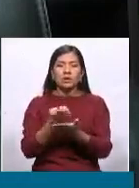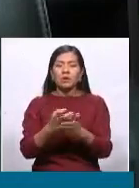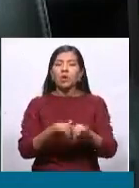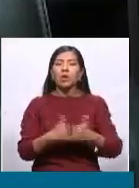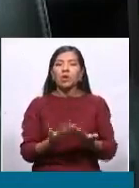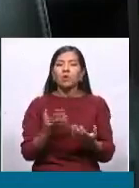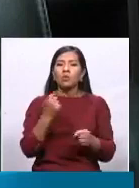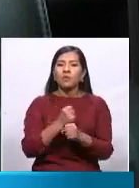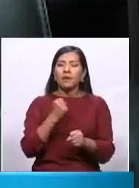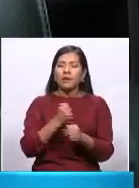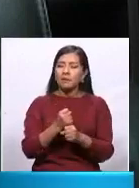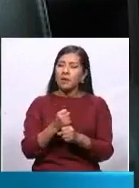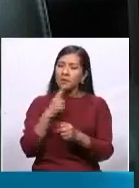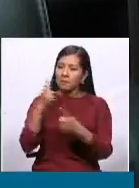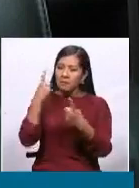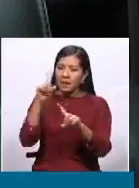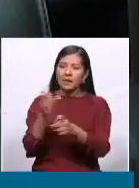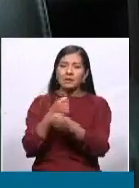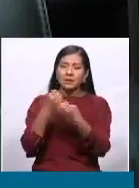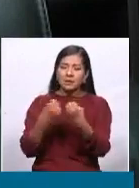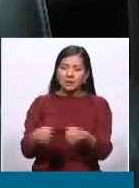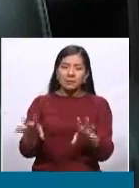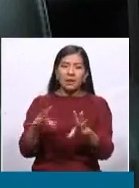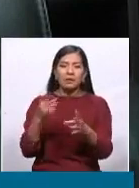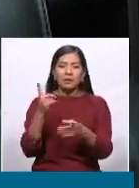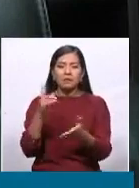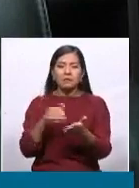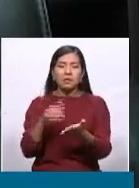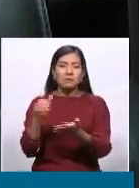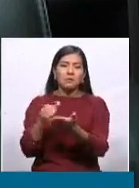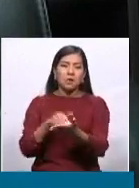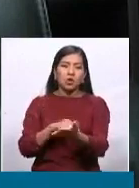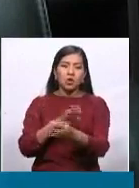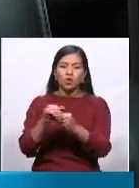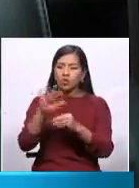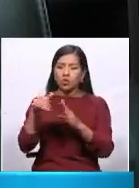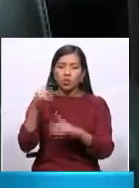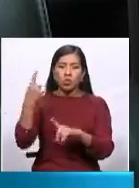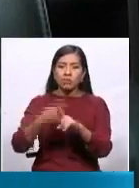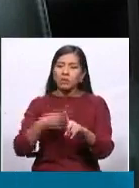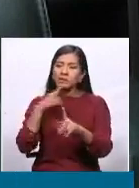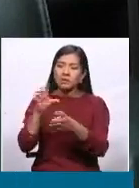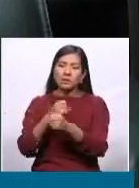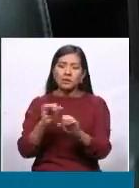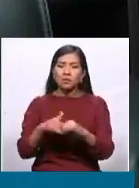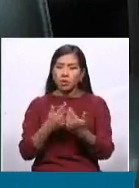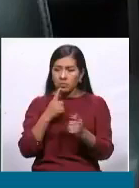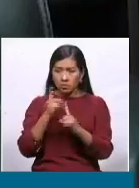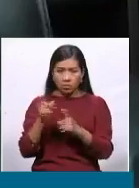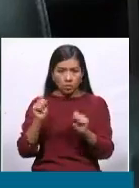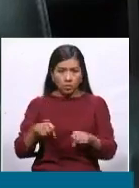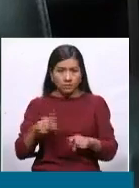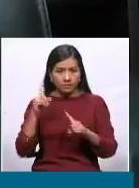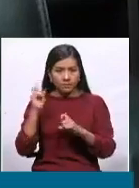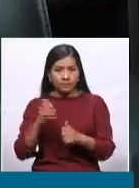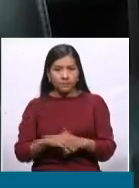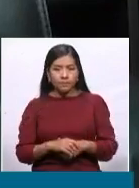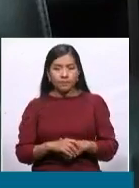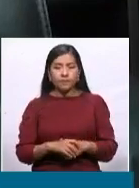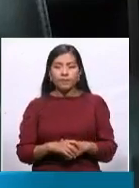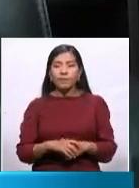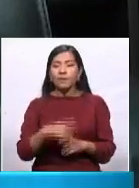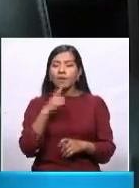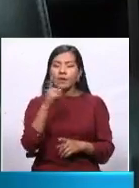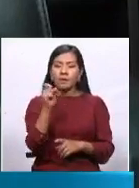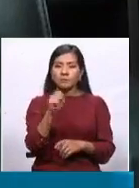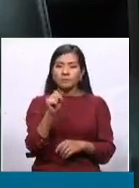recuperar estos mil millones de dólares de pérdida que ha generado este mes de movilizaciones desde luego que sí Camila y tú